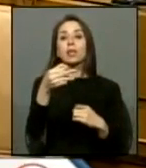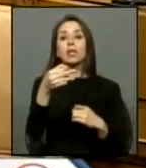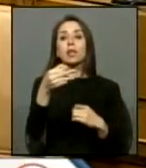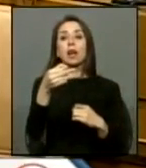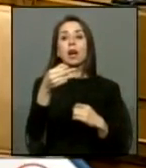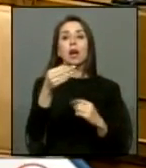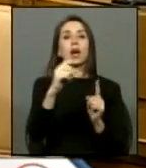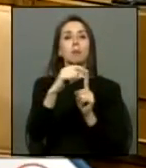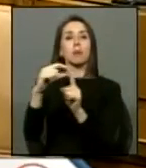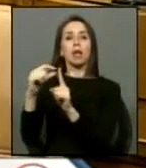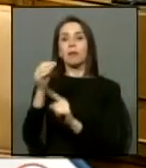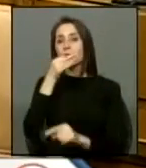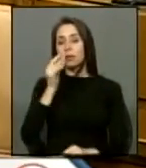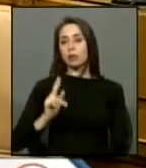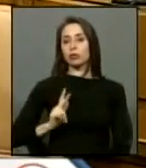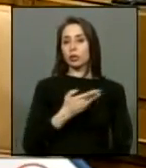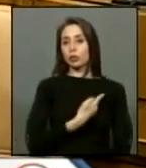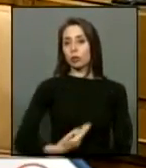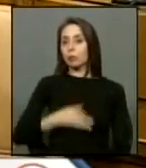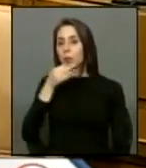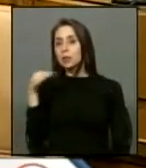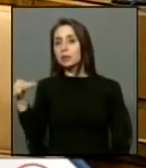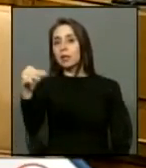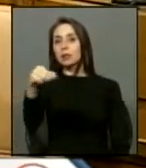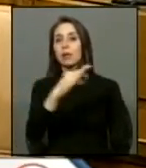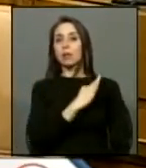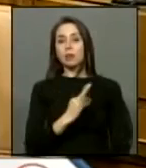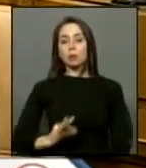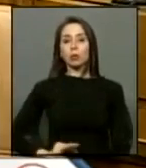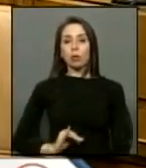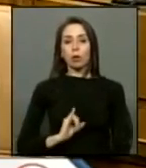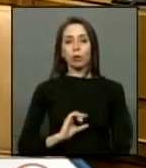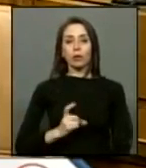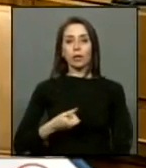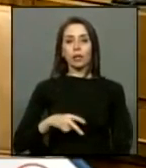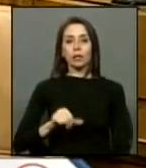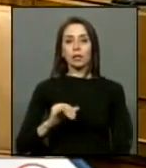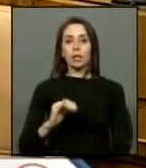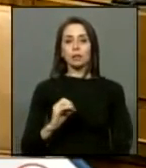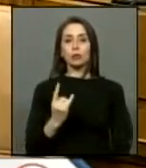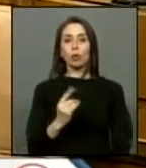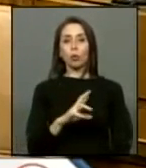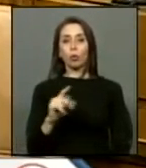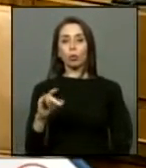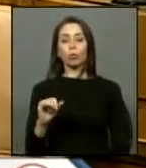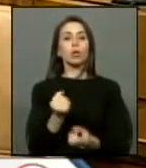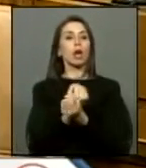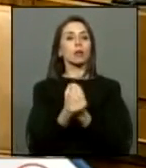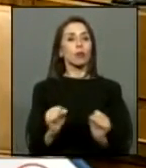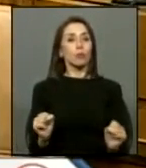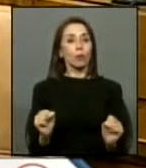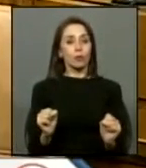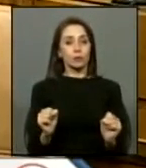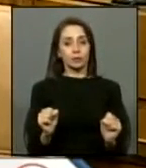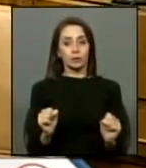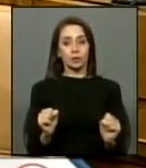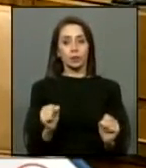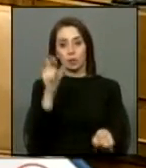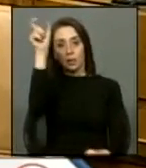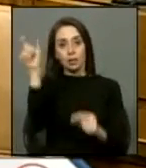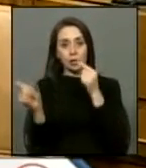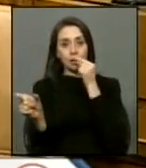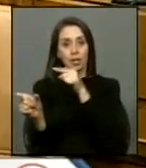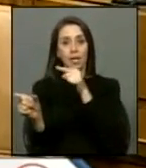dijo por su intermedio señor presidente el diputado Ignacio Rutia no puede ser que él